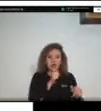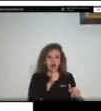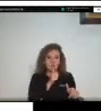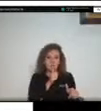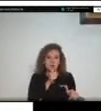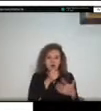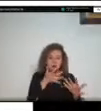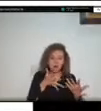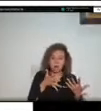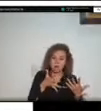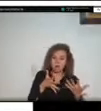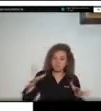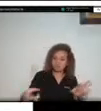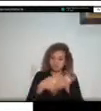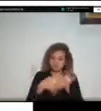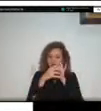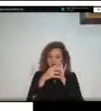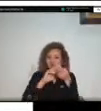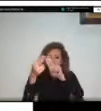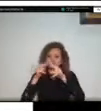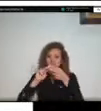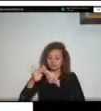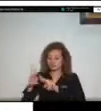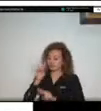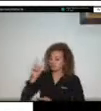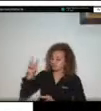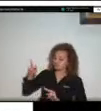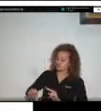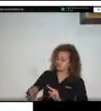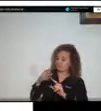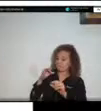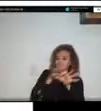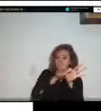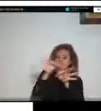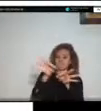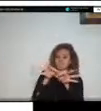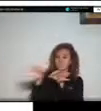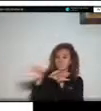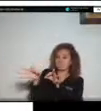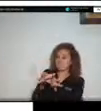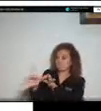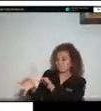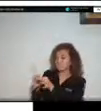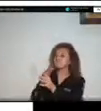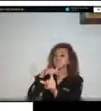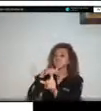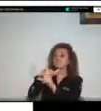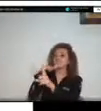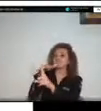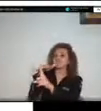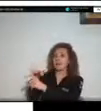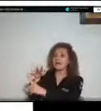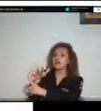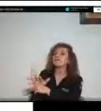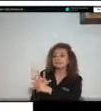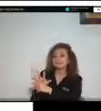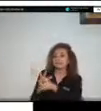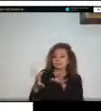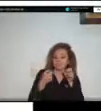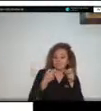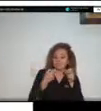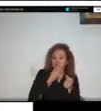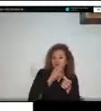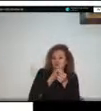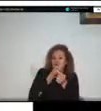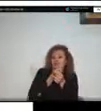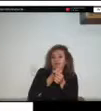niveles de calificación por municipio afectado hay un nivel de correlación por vecindad también a través del índice de Morán que es lo que nos